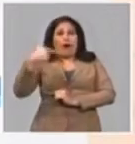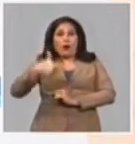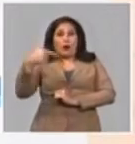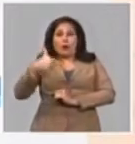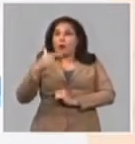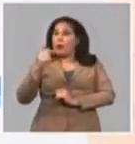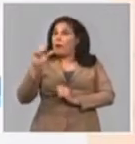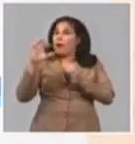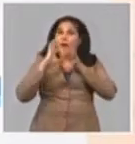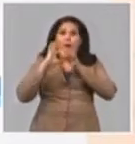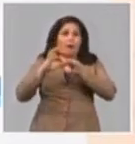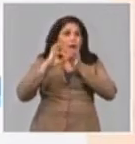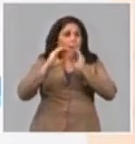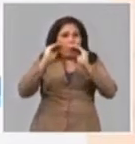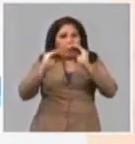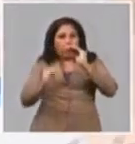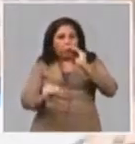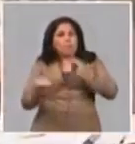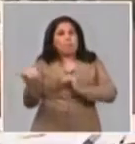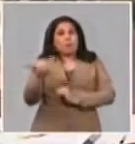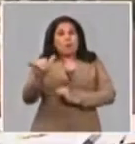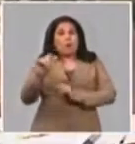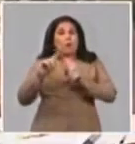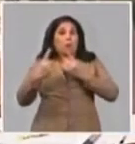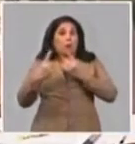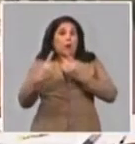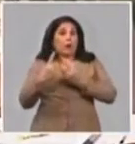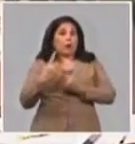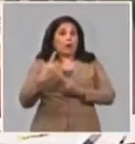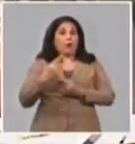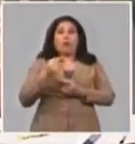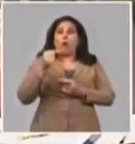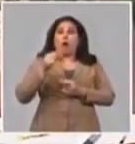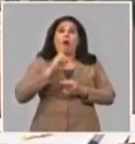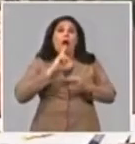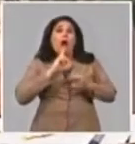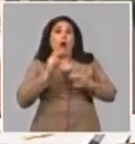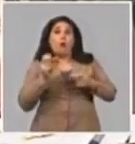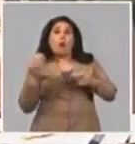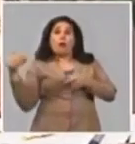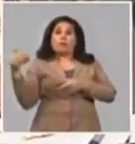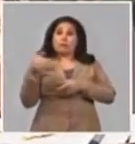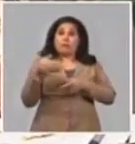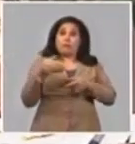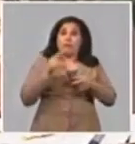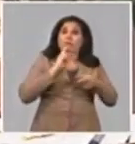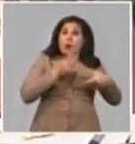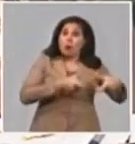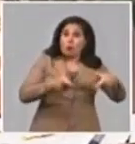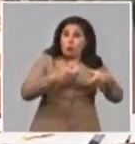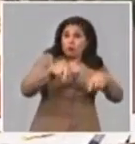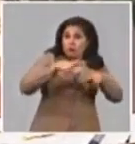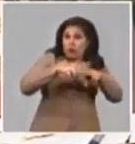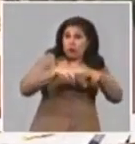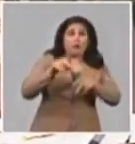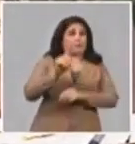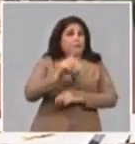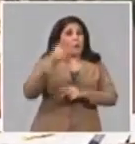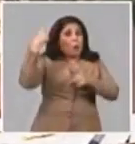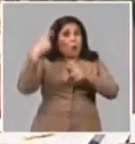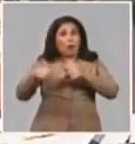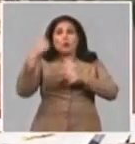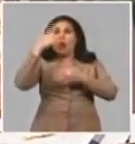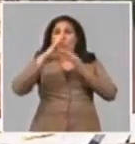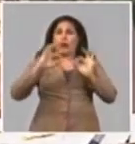crítico descendiendo. Pero no solo es en los que abastecen en la capital. También tenemos en